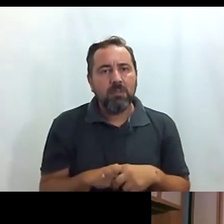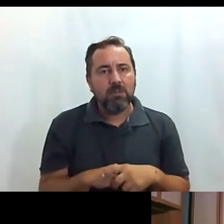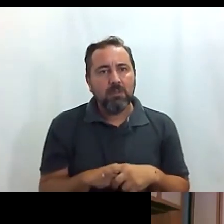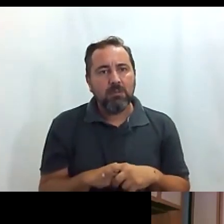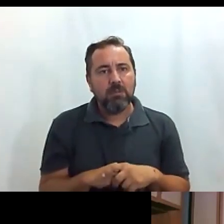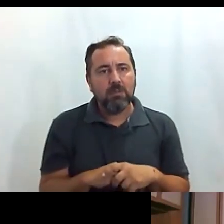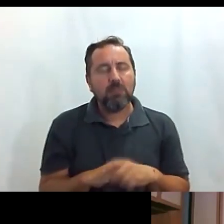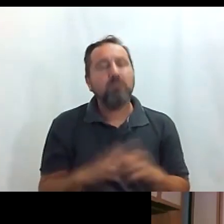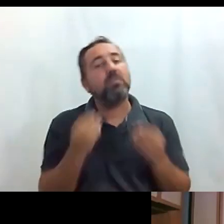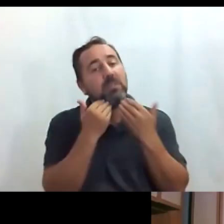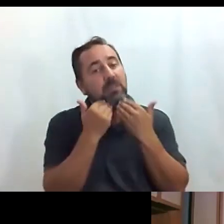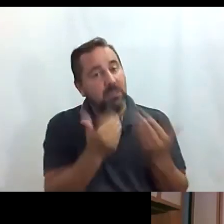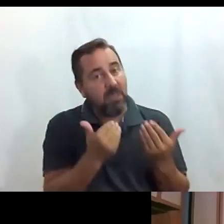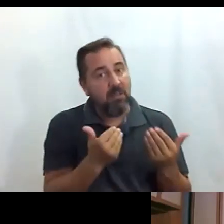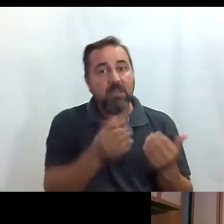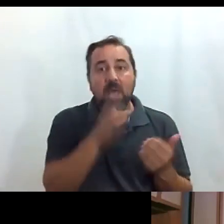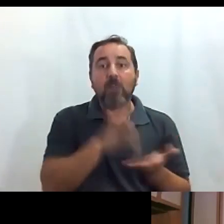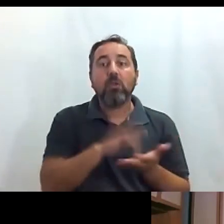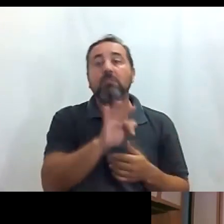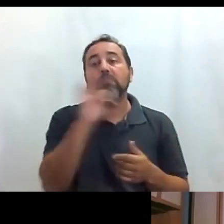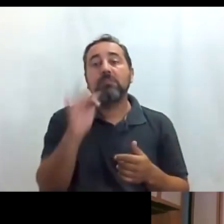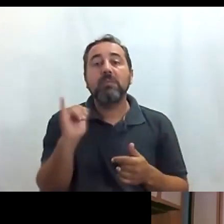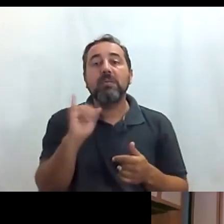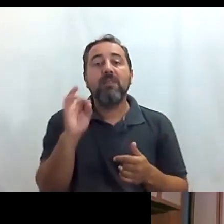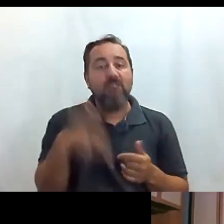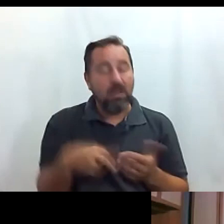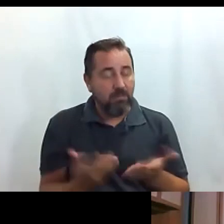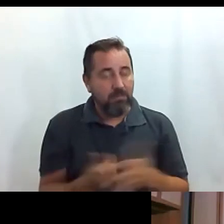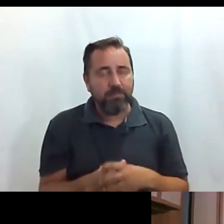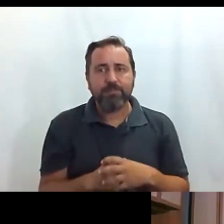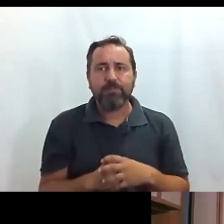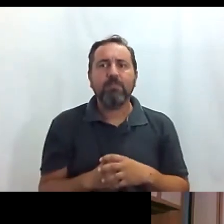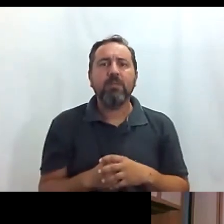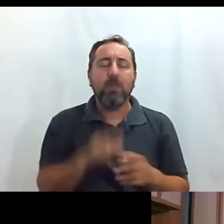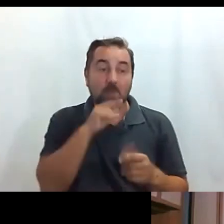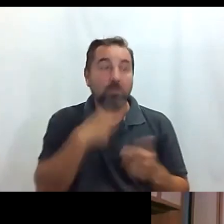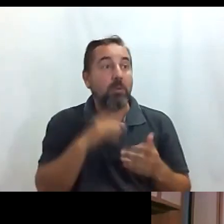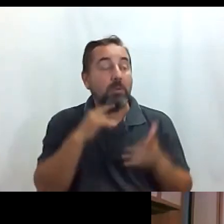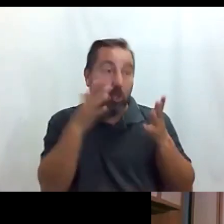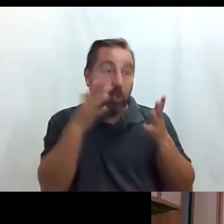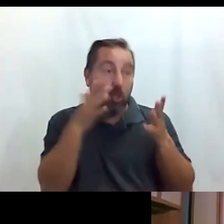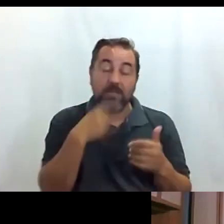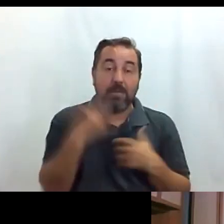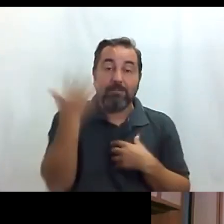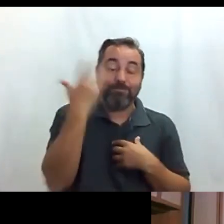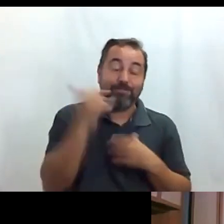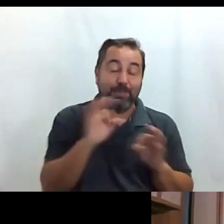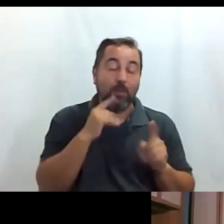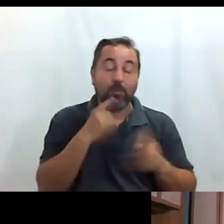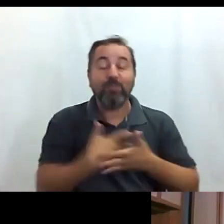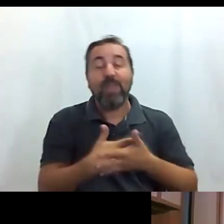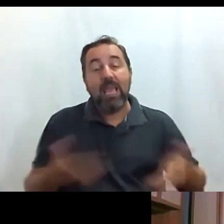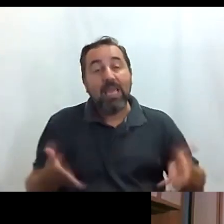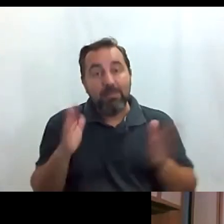pues gracias Iván tú que nos recomiendas hacer en Madrid pues iba a recomendar Gran Vía pero ya me lo quitó Valentín entonces